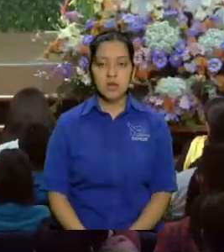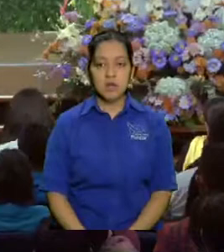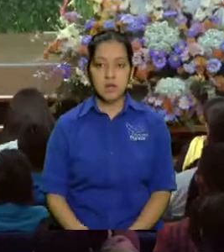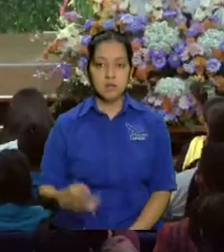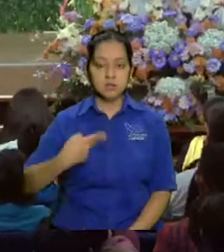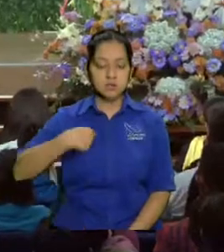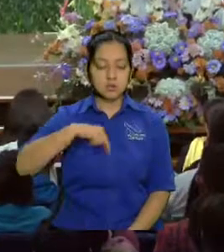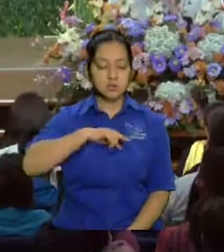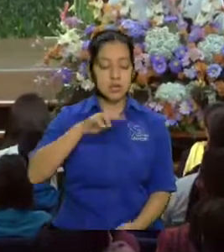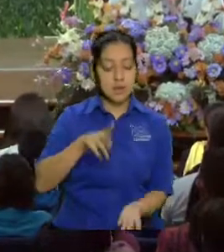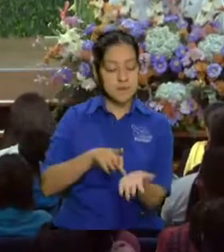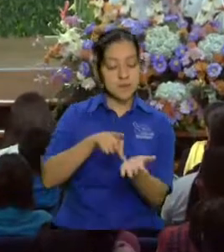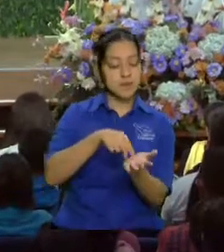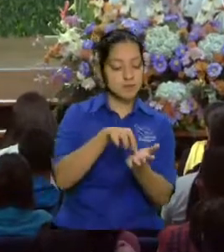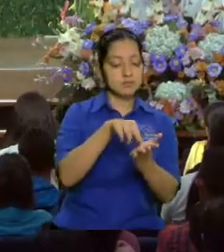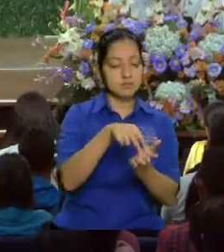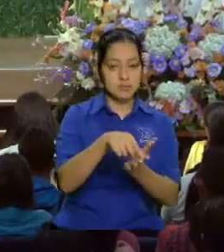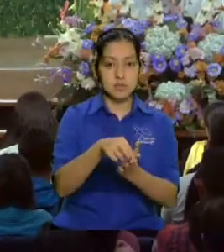y nos los vendían